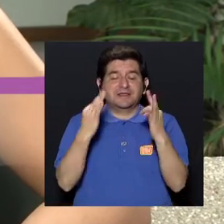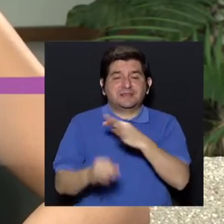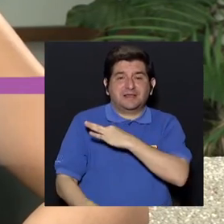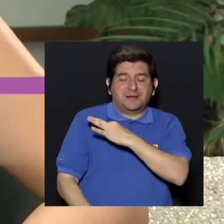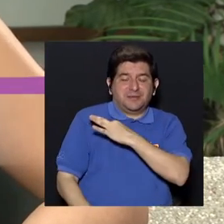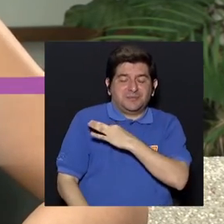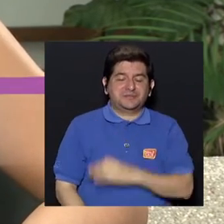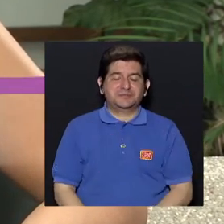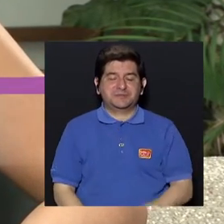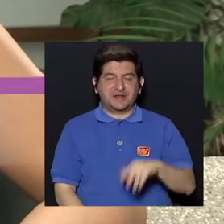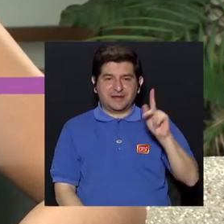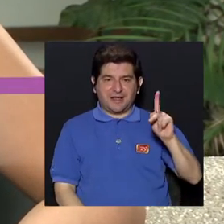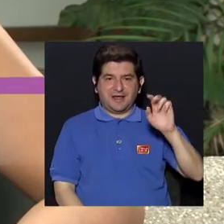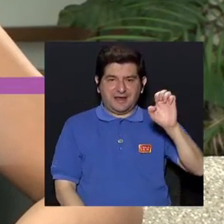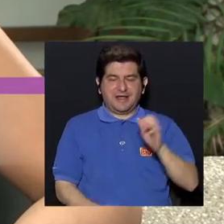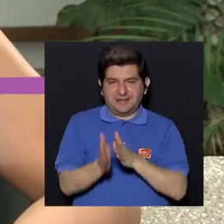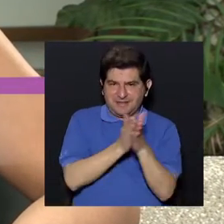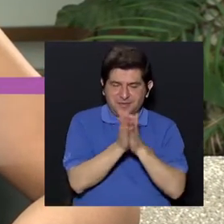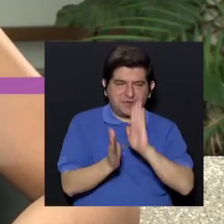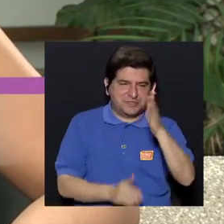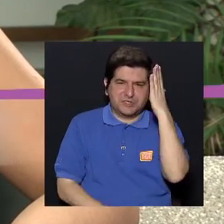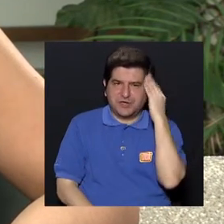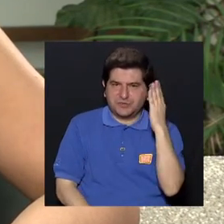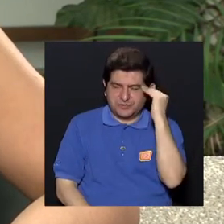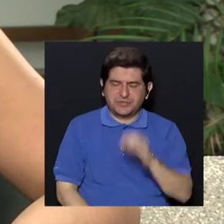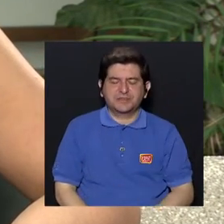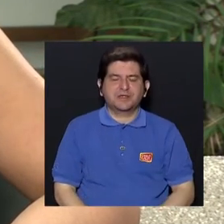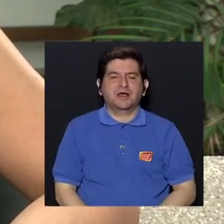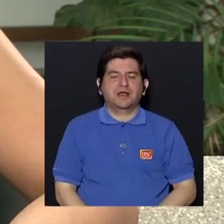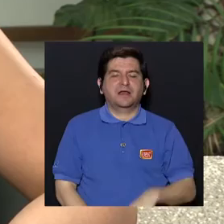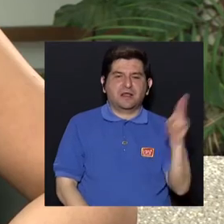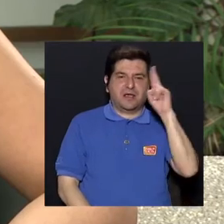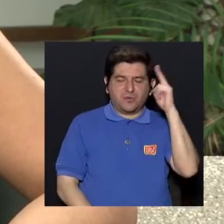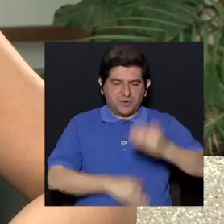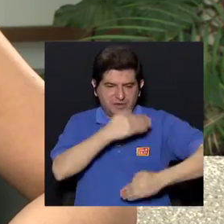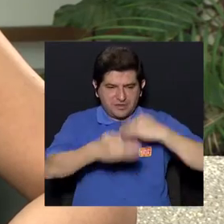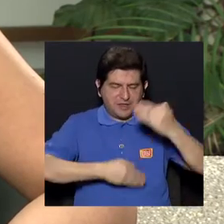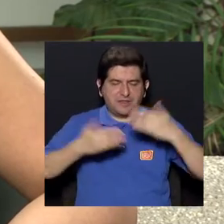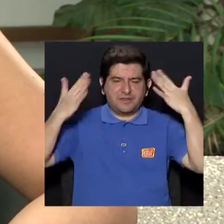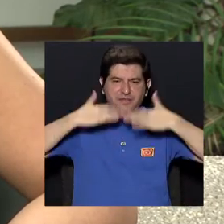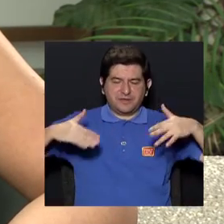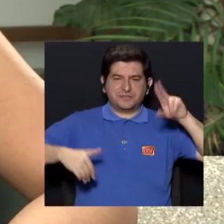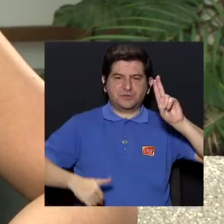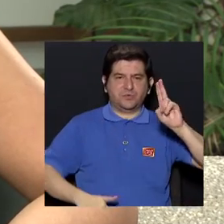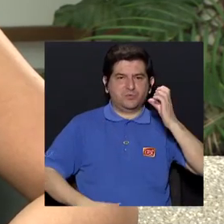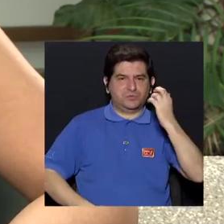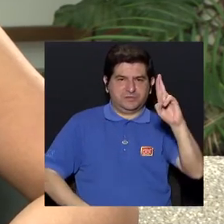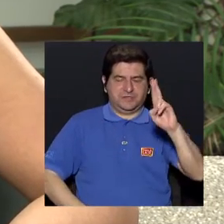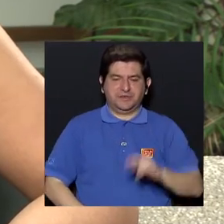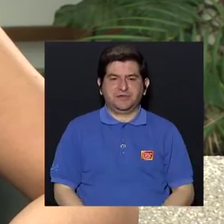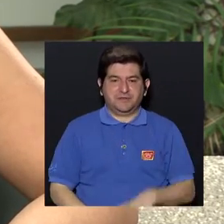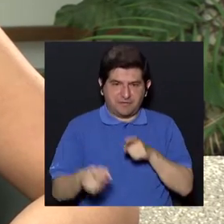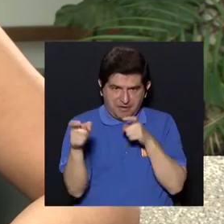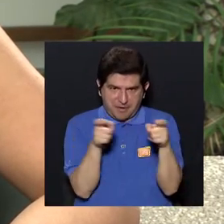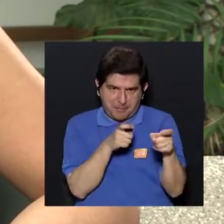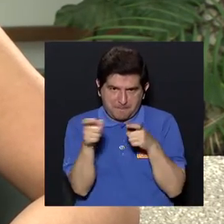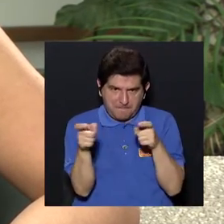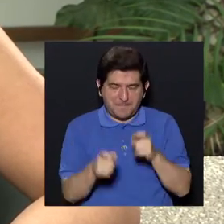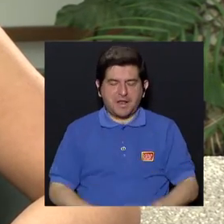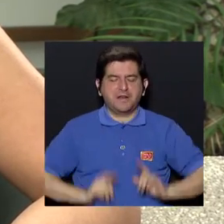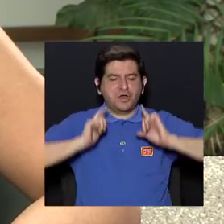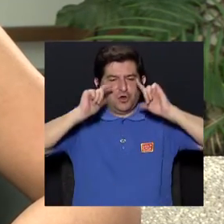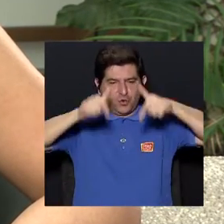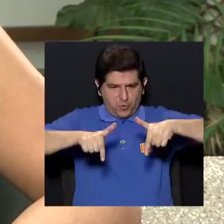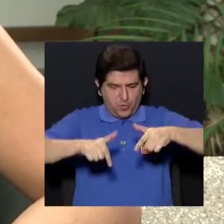a la ingeniera Katia Elizondo para aprovechar su experiencia en la unidad de gestión ambiental de la Universidad de Costa Rica en el manejo de